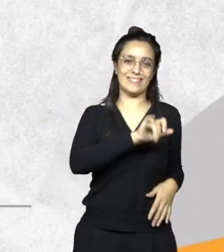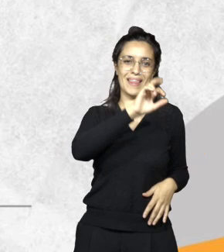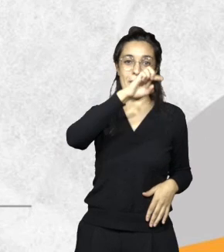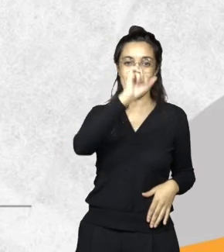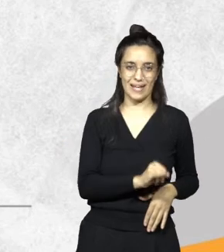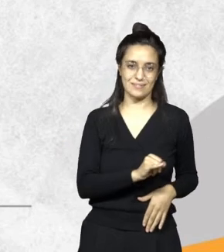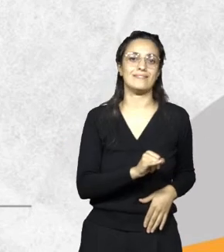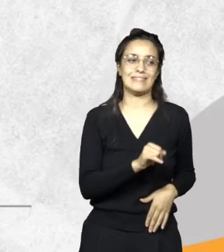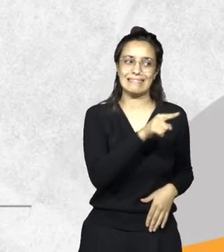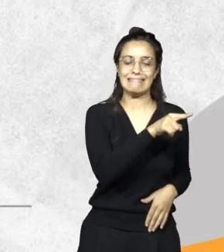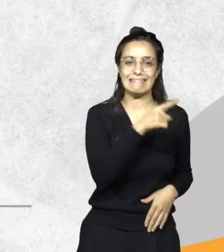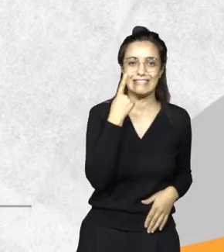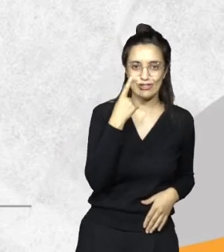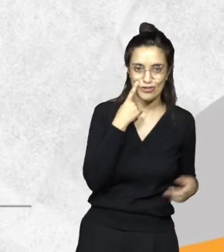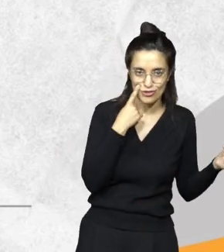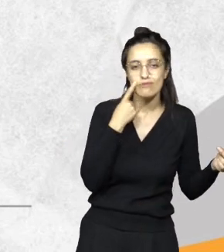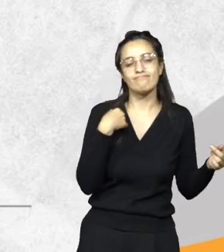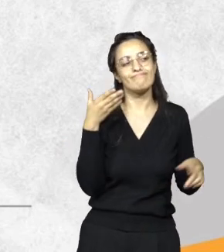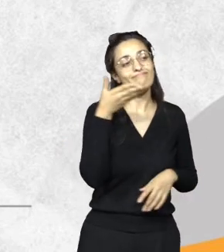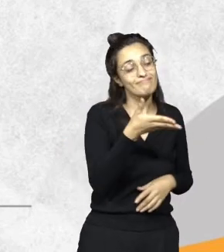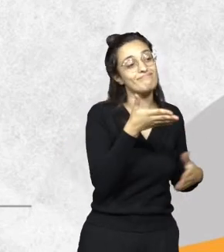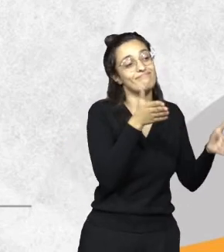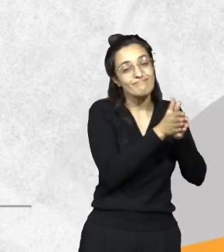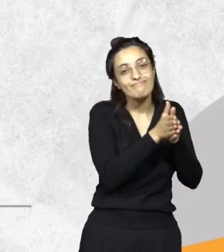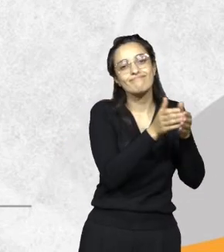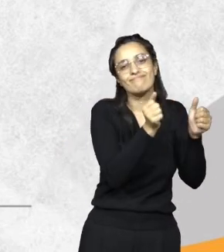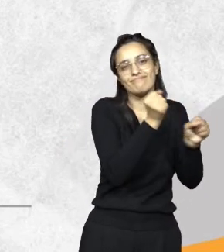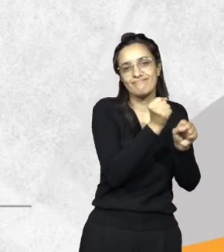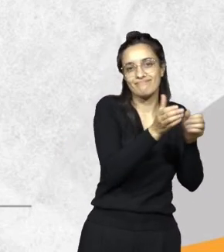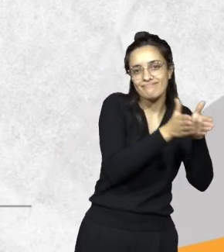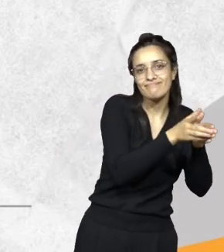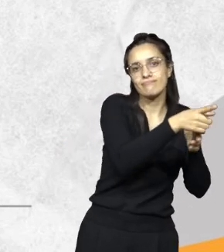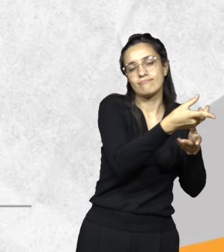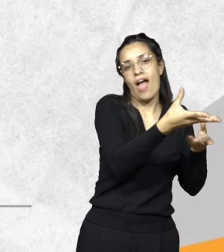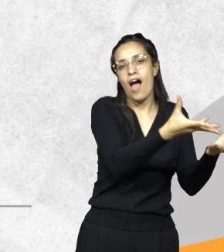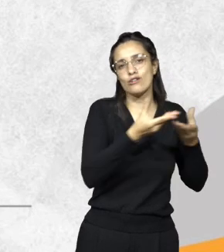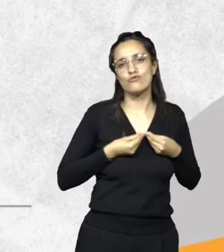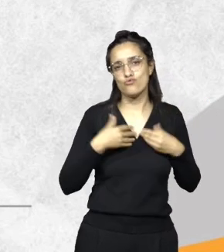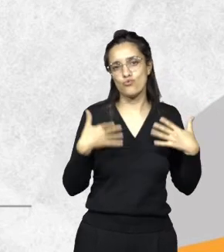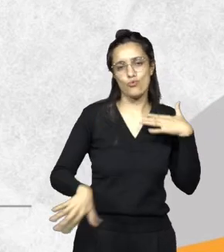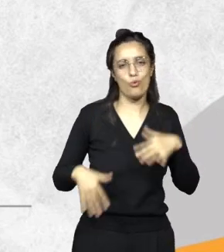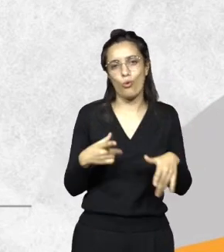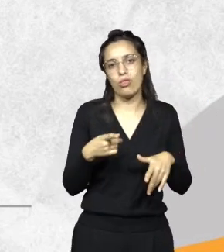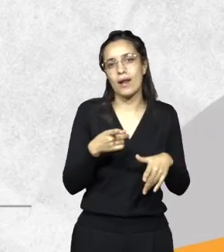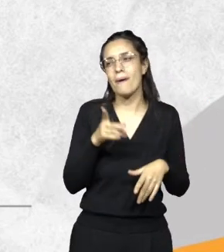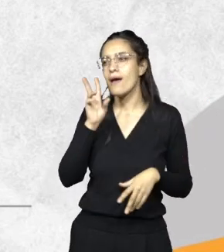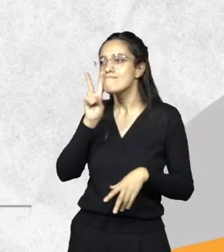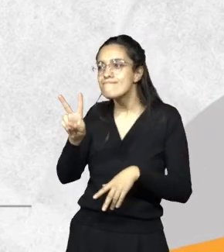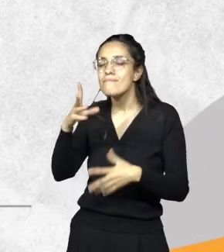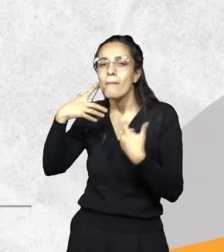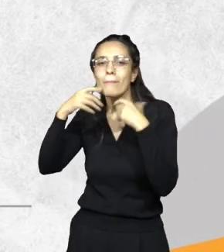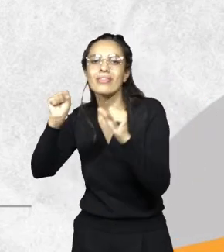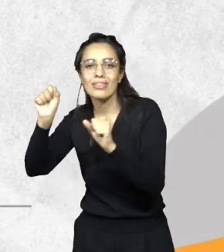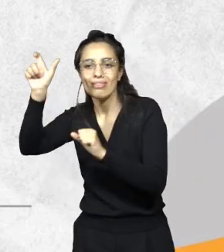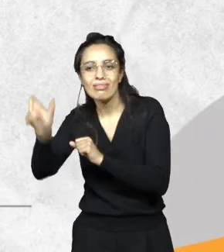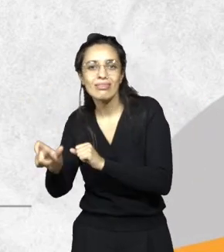con los jueces de paz, les pedimos colaboración y ellos nos dan una mano enorme en poder lograr notificar a ese presunto infractor y ya tenemos el